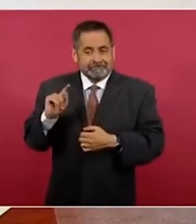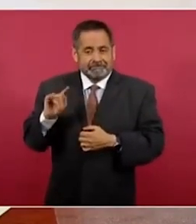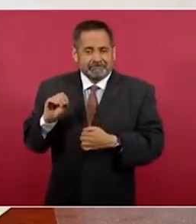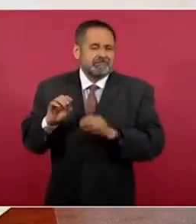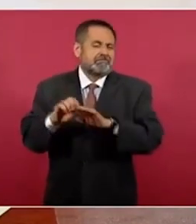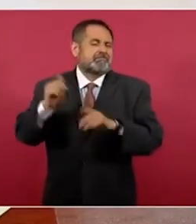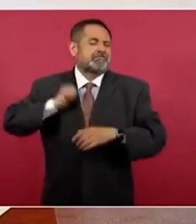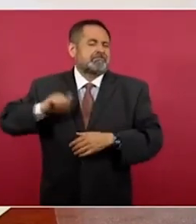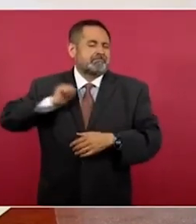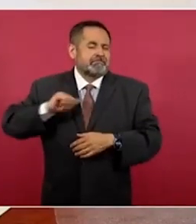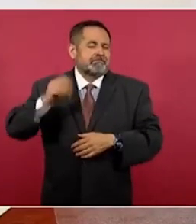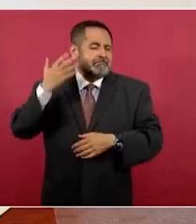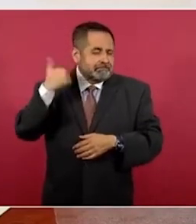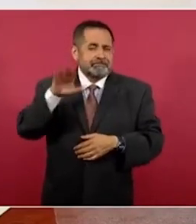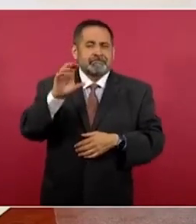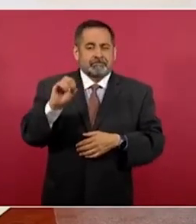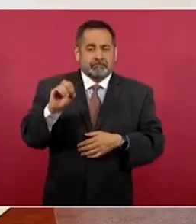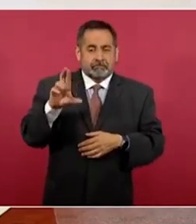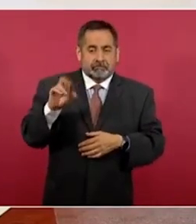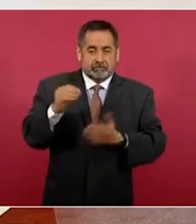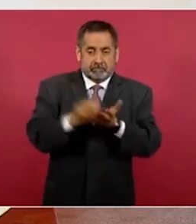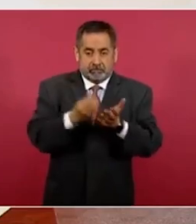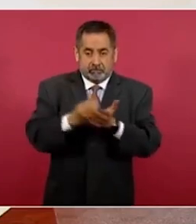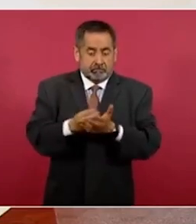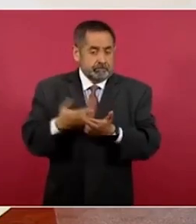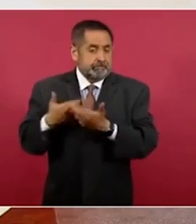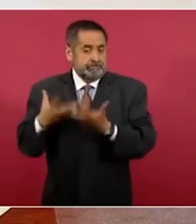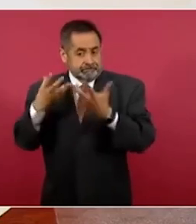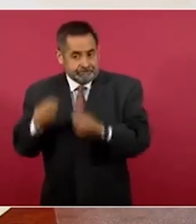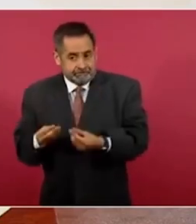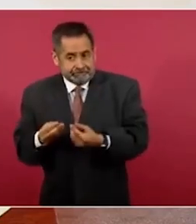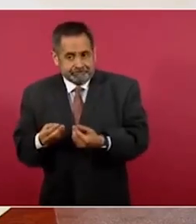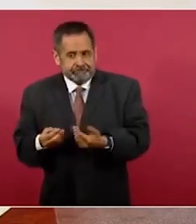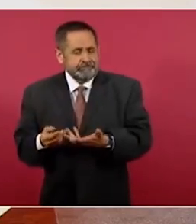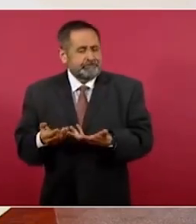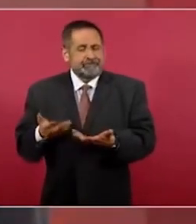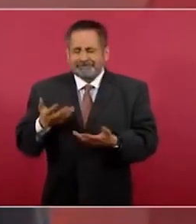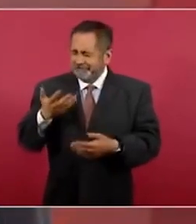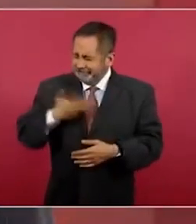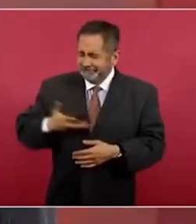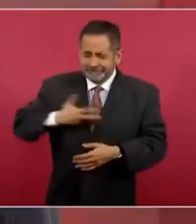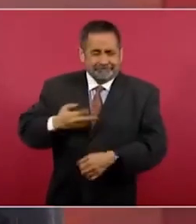es el oro blanco